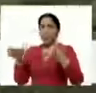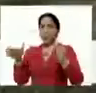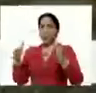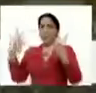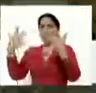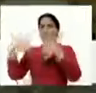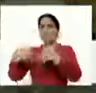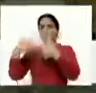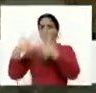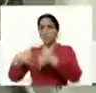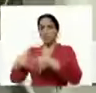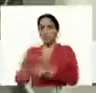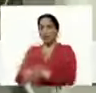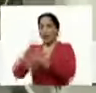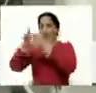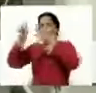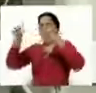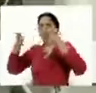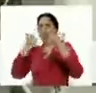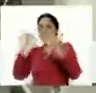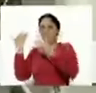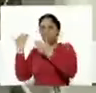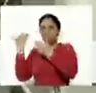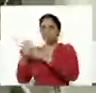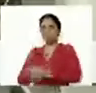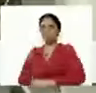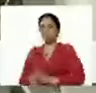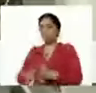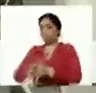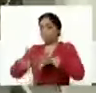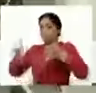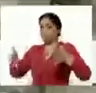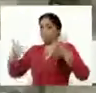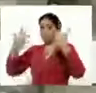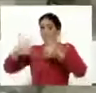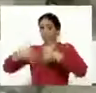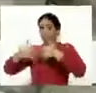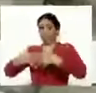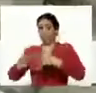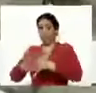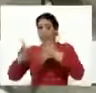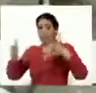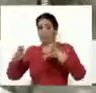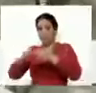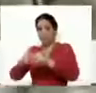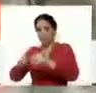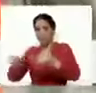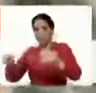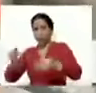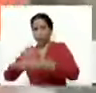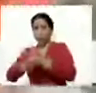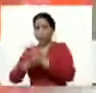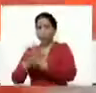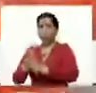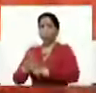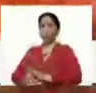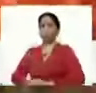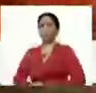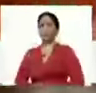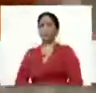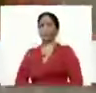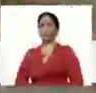una planta industrial, una gran planta industrial de harina de maíz precocido,